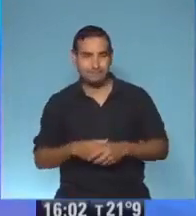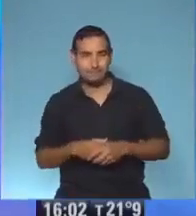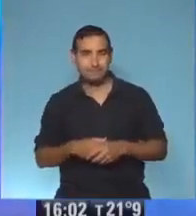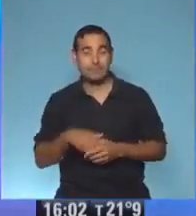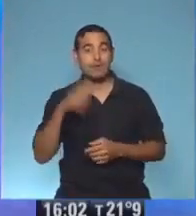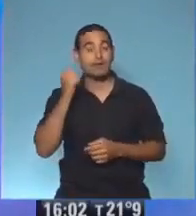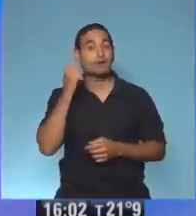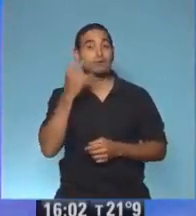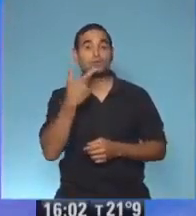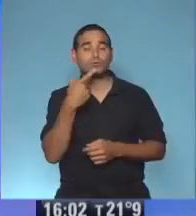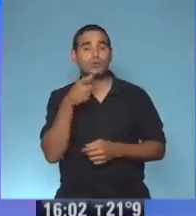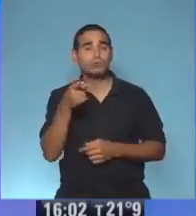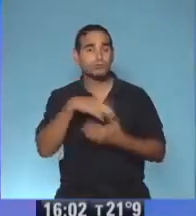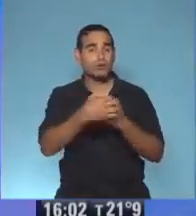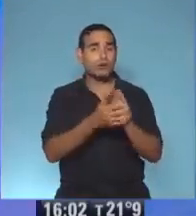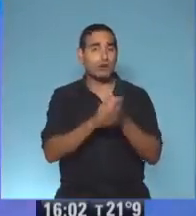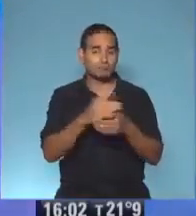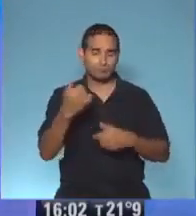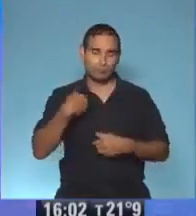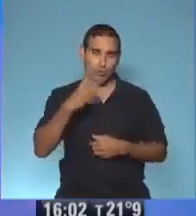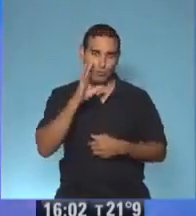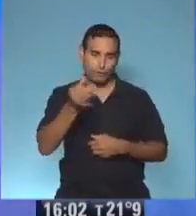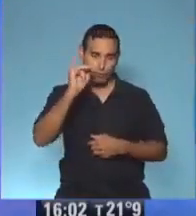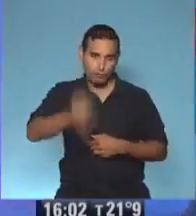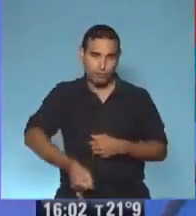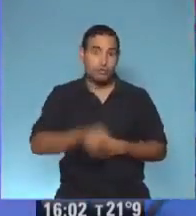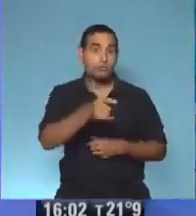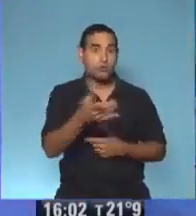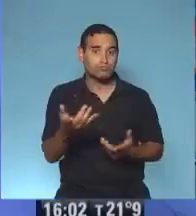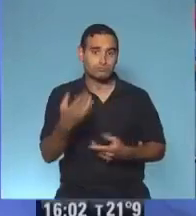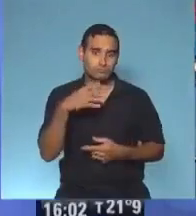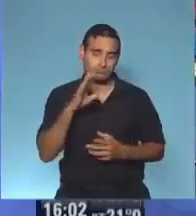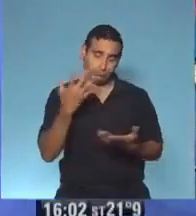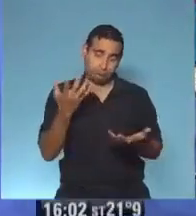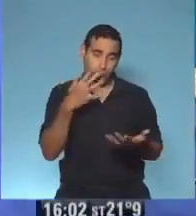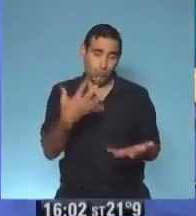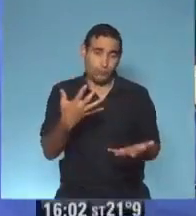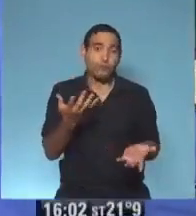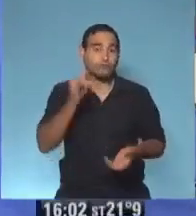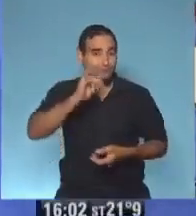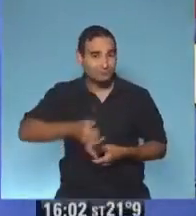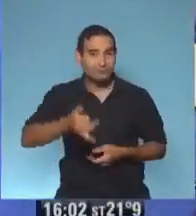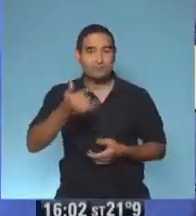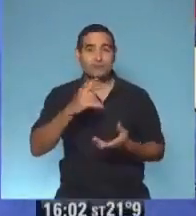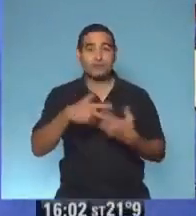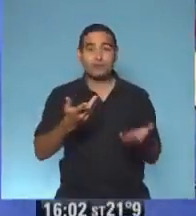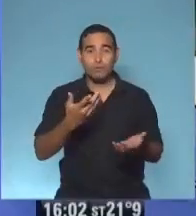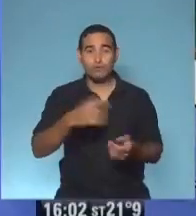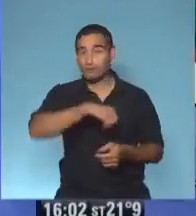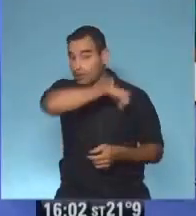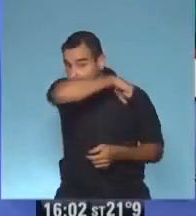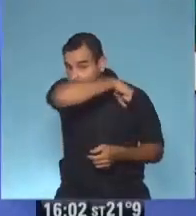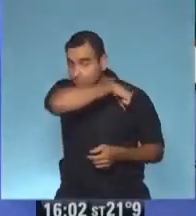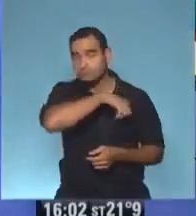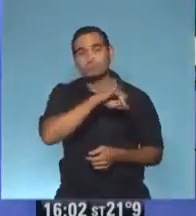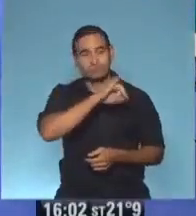Agus, ¿te lavaste las manos? Yo por supuesto que sí, ¿vos? Por supuesto que sí, ¿estás tosiendo y estornudando en el pliegue de tu